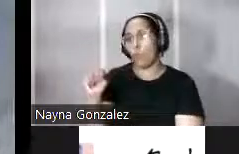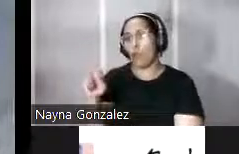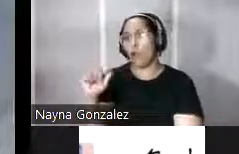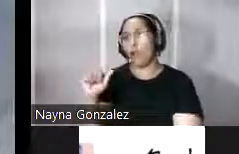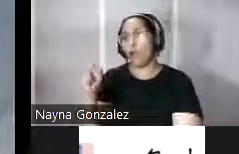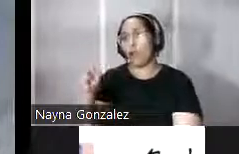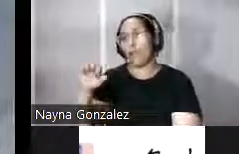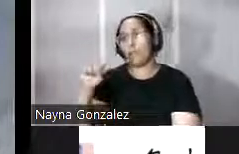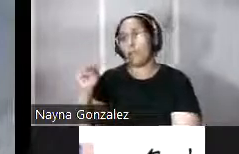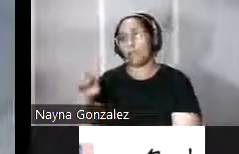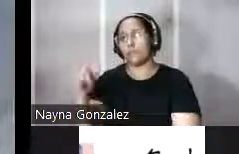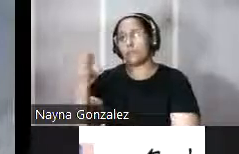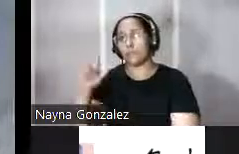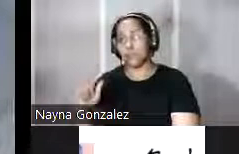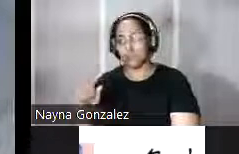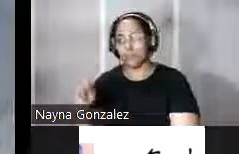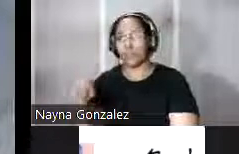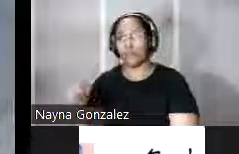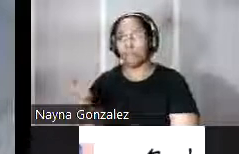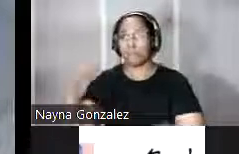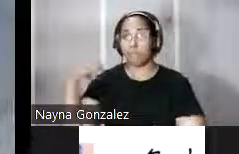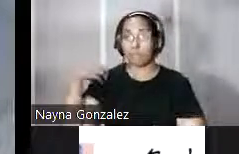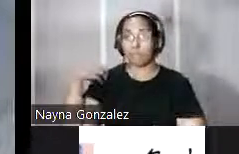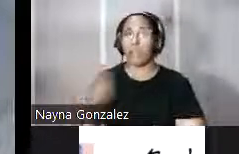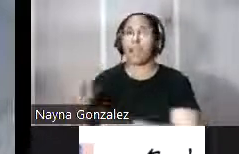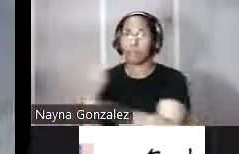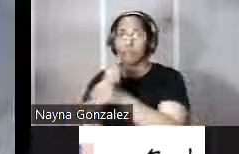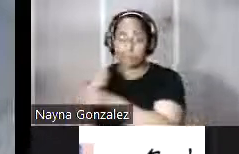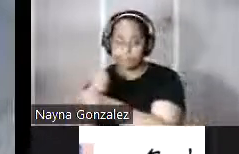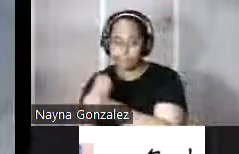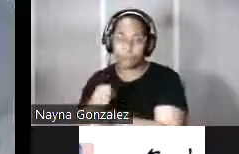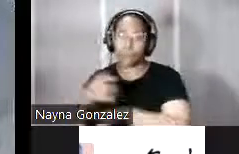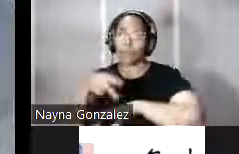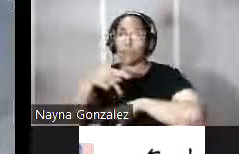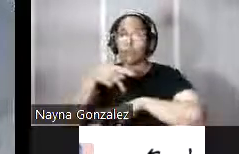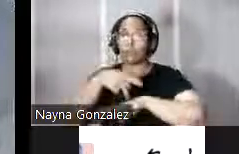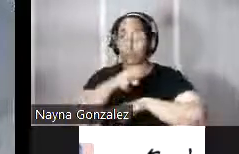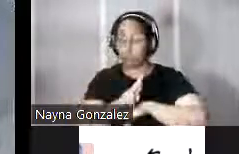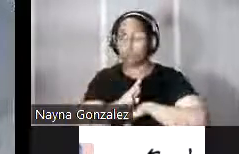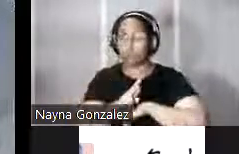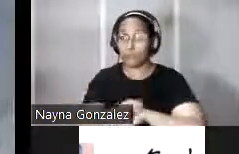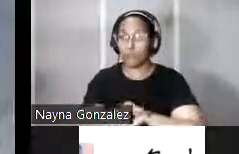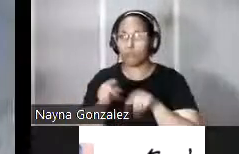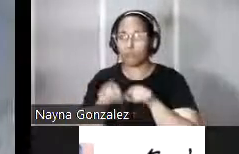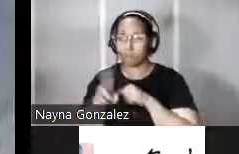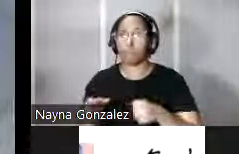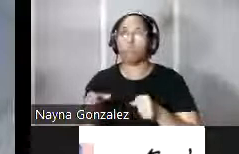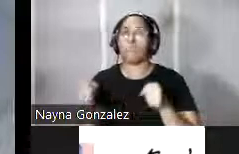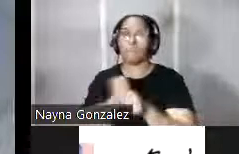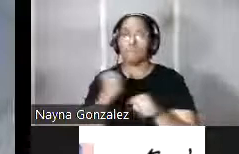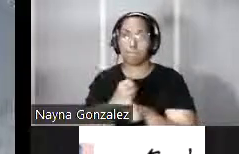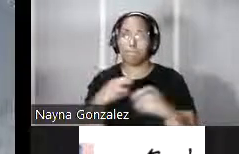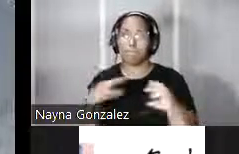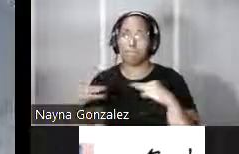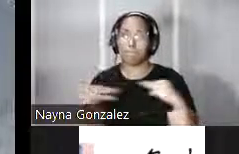los su mano derecha y uno de los capitanes que protegió y que defendió la isla durante el ataque mientras que al fondo podemos observar